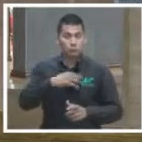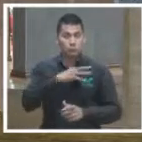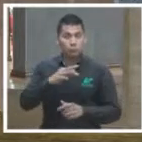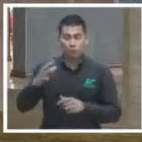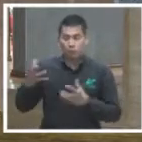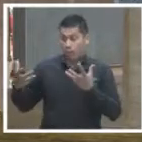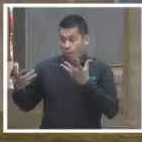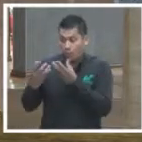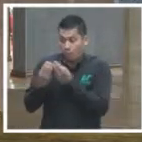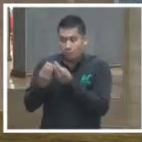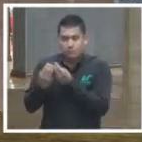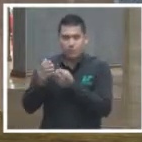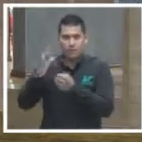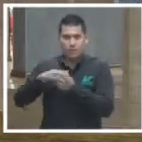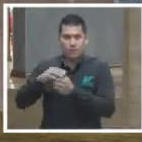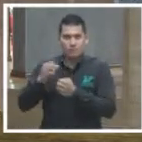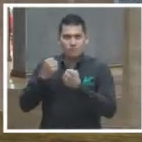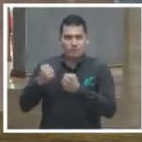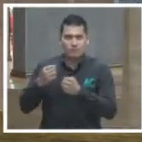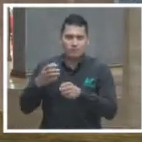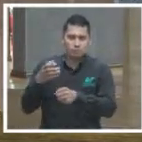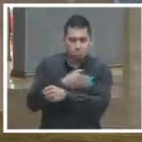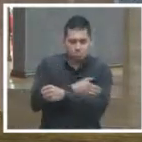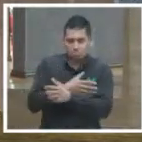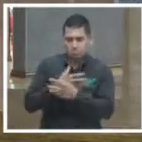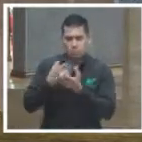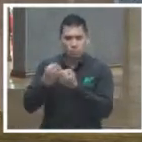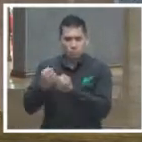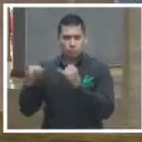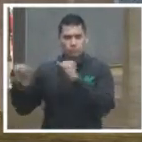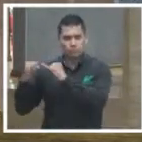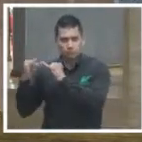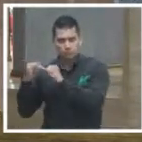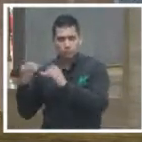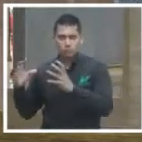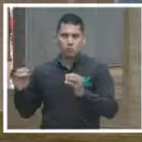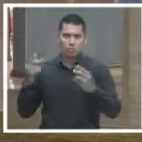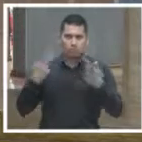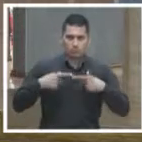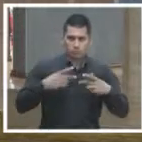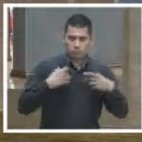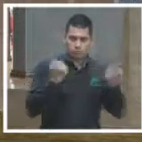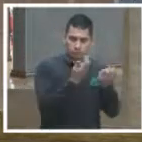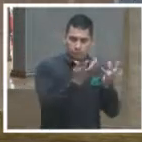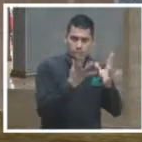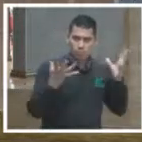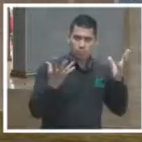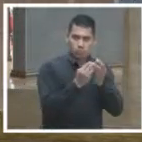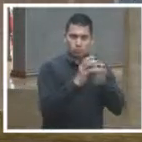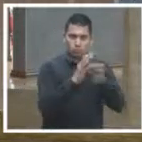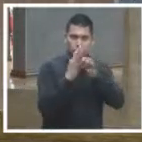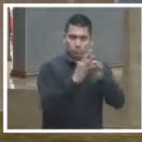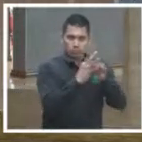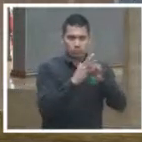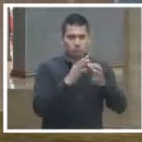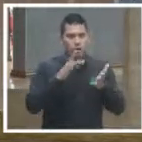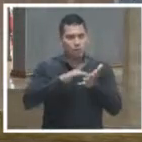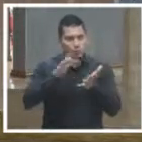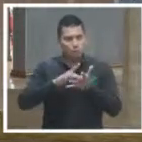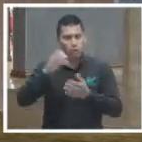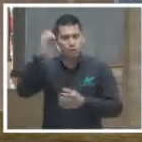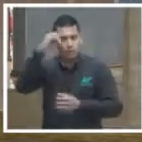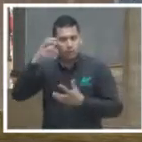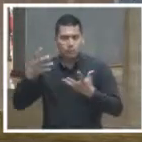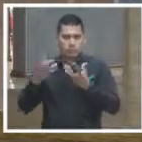mayor poder como instituciones mayor poder como ciudadanía cuando lo hacemos de manera cooperativa de